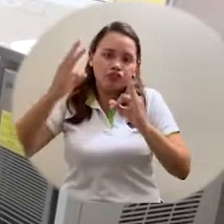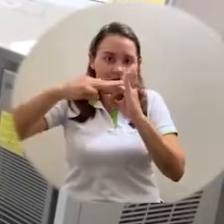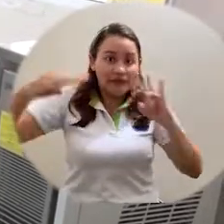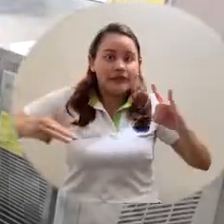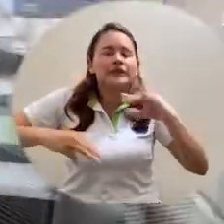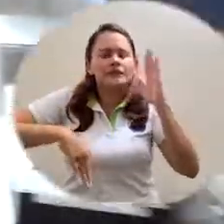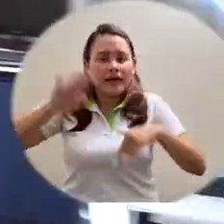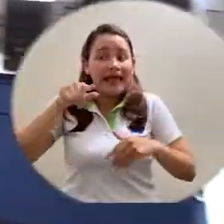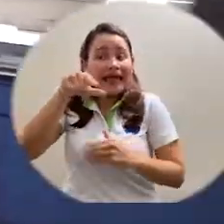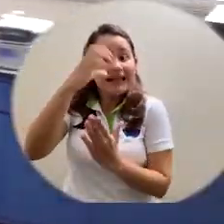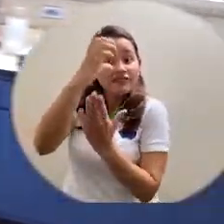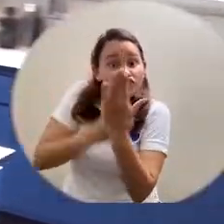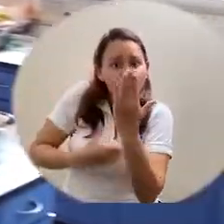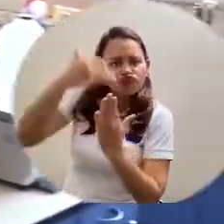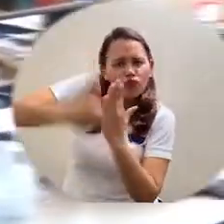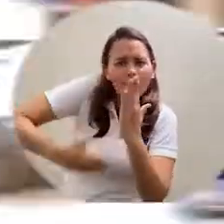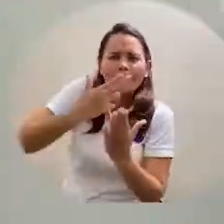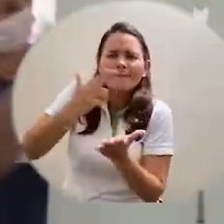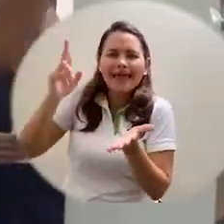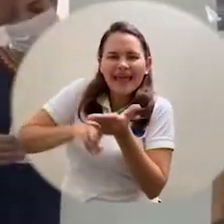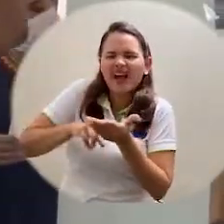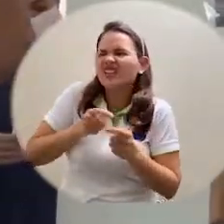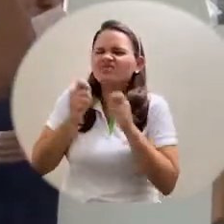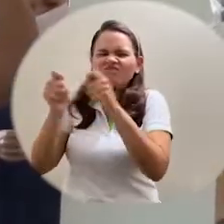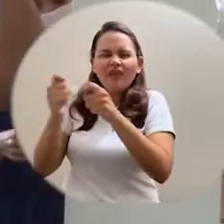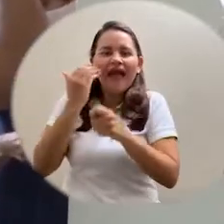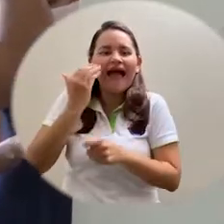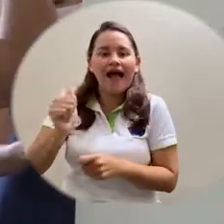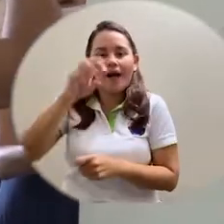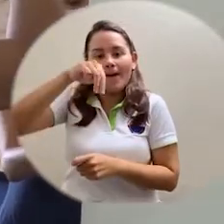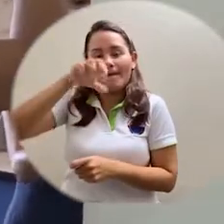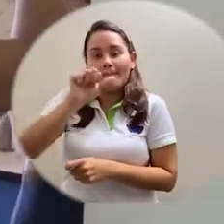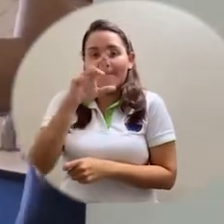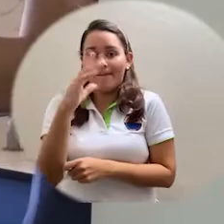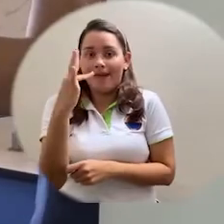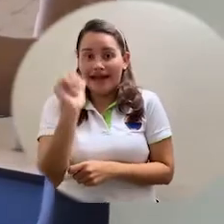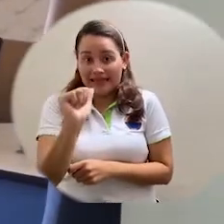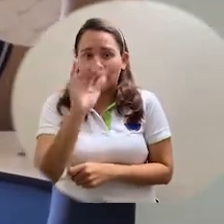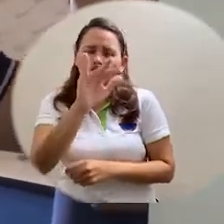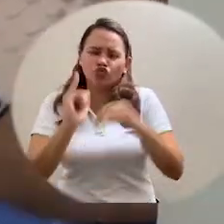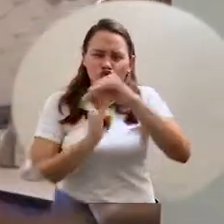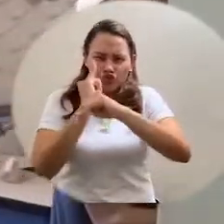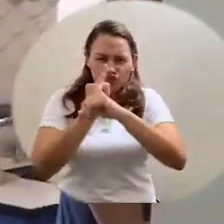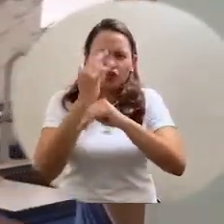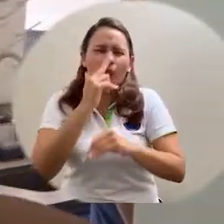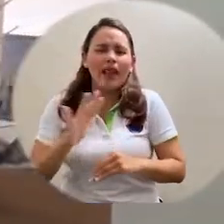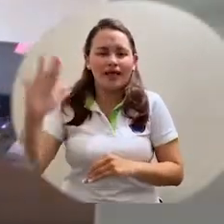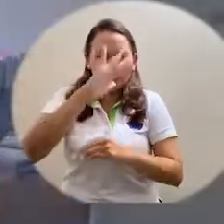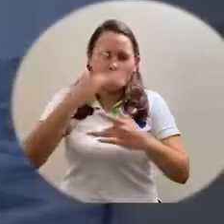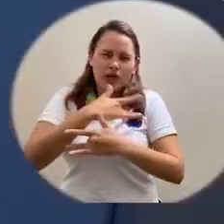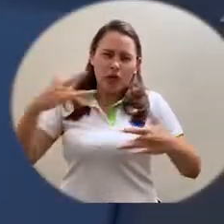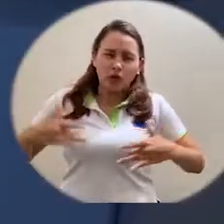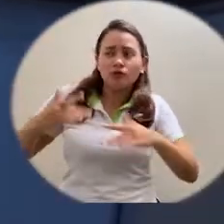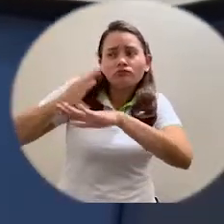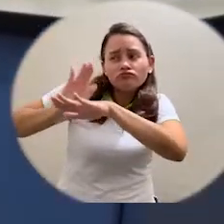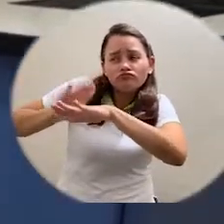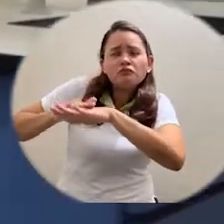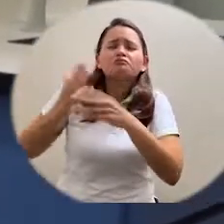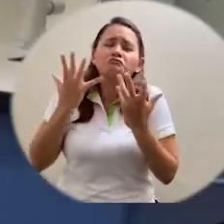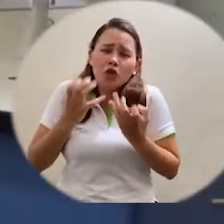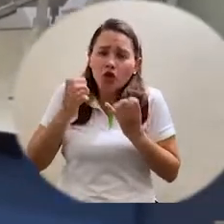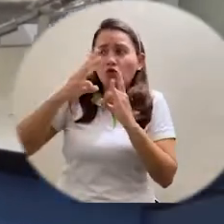envió una comunicación a la doctora Marta Lucía Ospina, directora general del Instituto Nacional de Salud, expresando el interés de esta casa de estudios